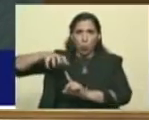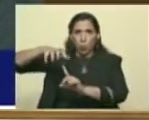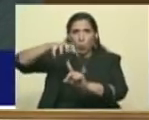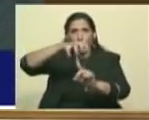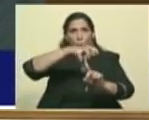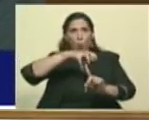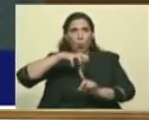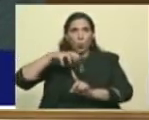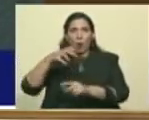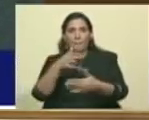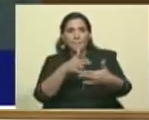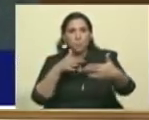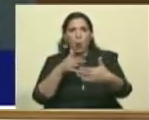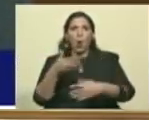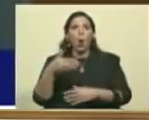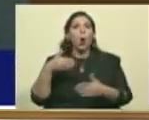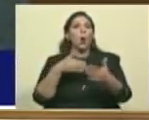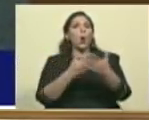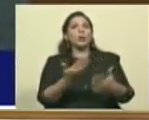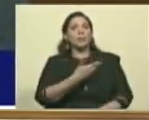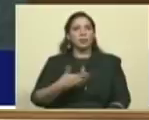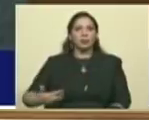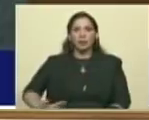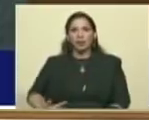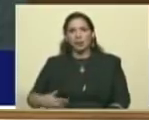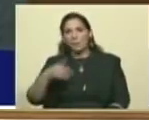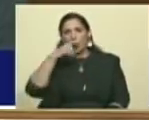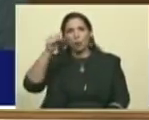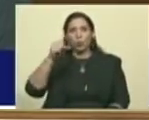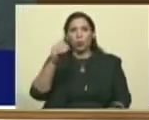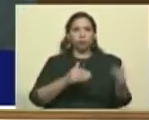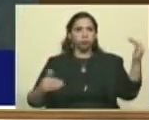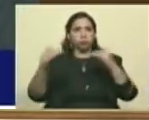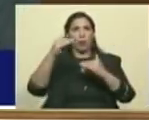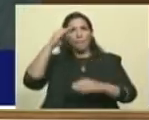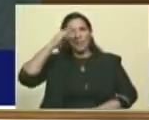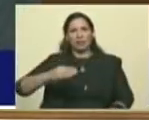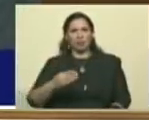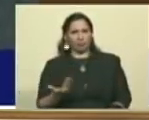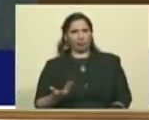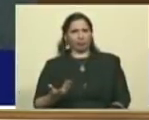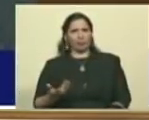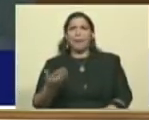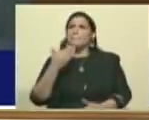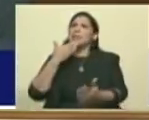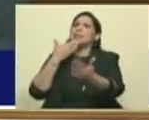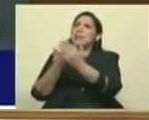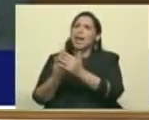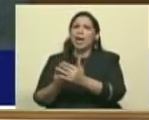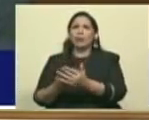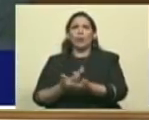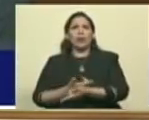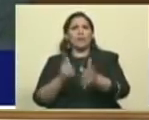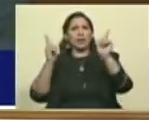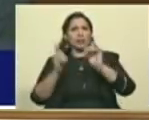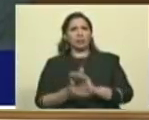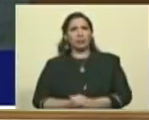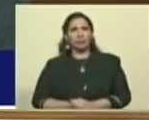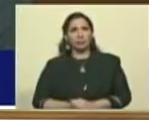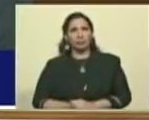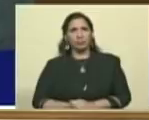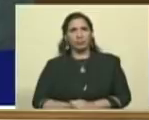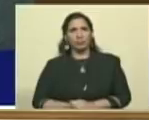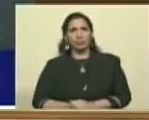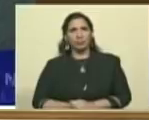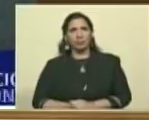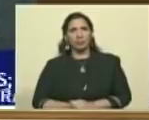al presidente Nicolás Maduro al alto mando militar, al alto mando político. Exigiendo la liberación de los santos niños, ¿cómo se dice? Santos